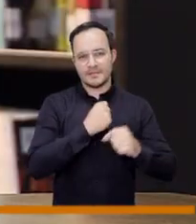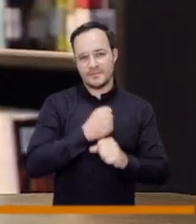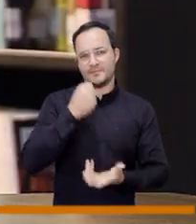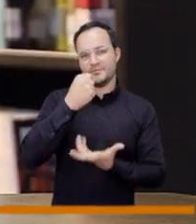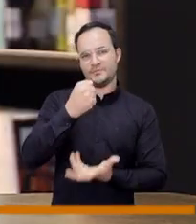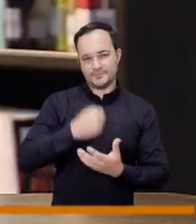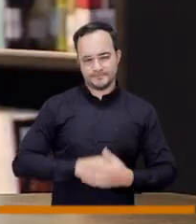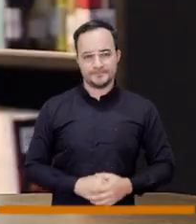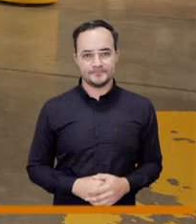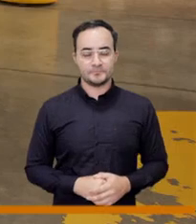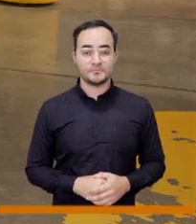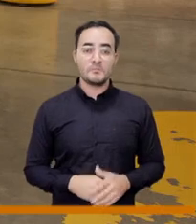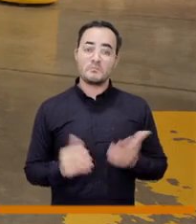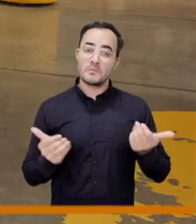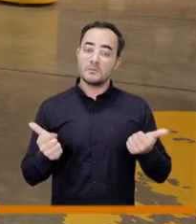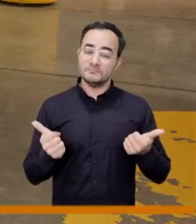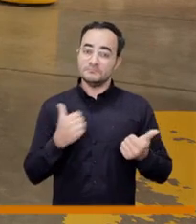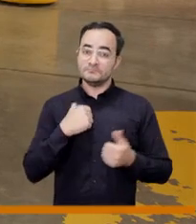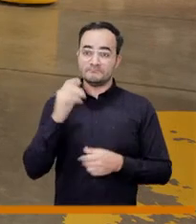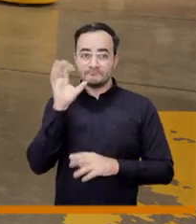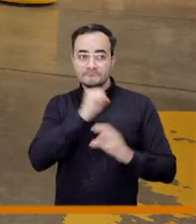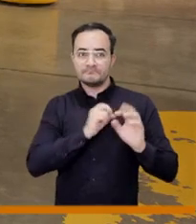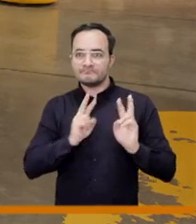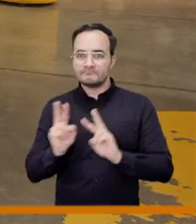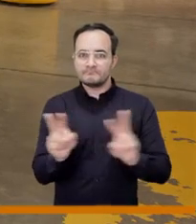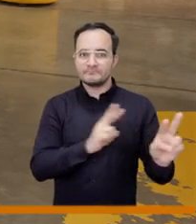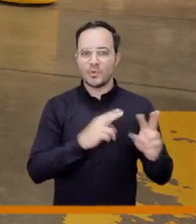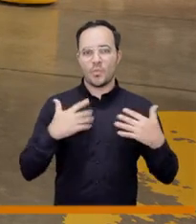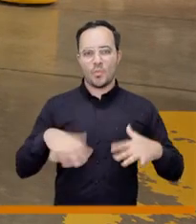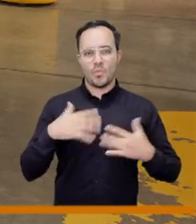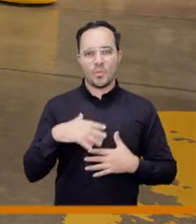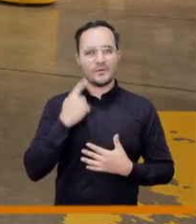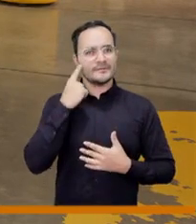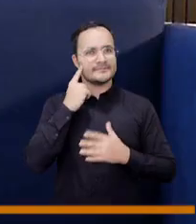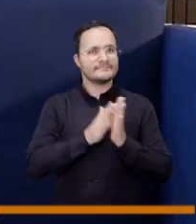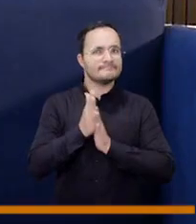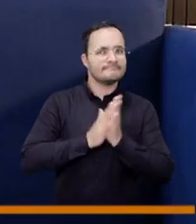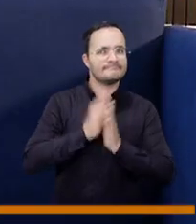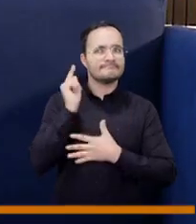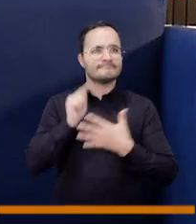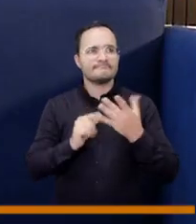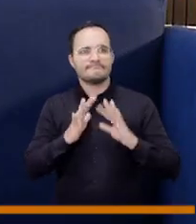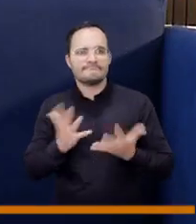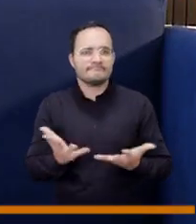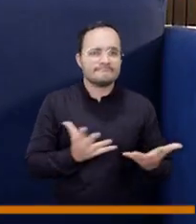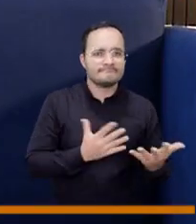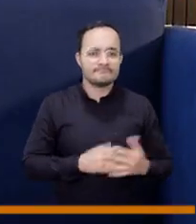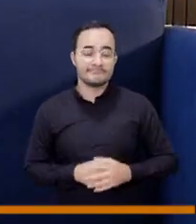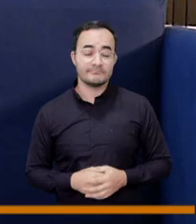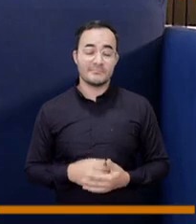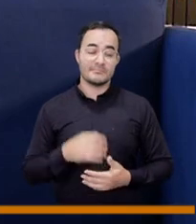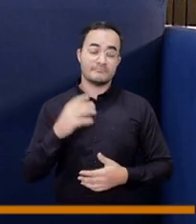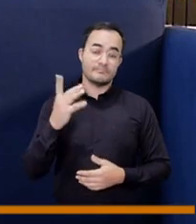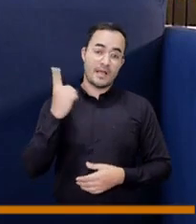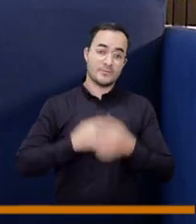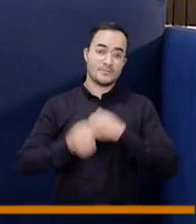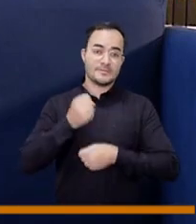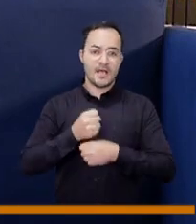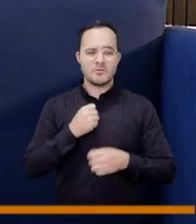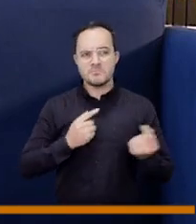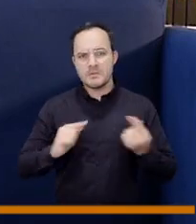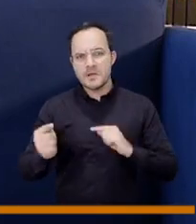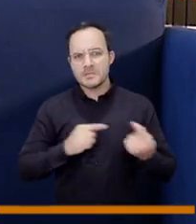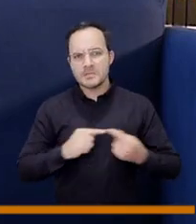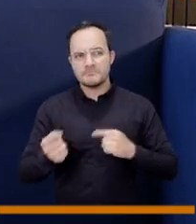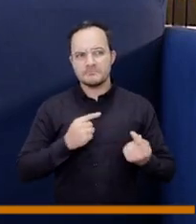es un escenario de mucha expectativa que tiene la ciudad nosotros el año pasado no tuvimos la